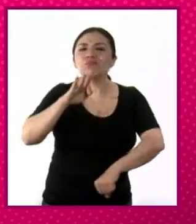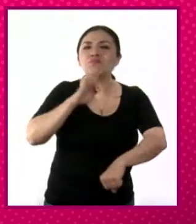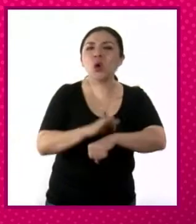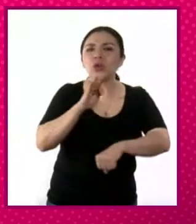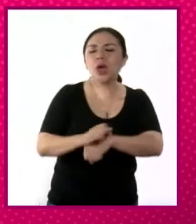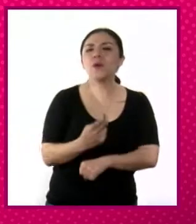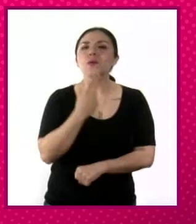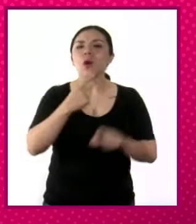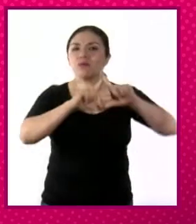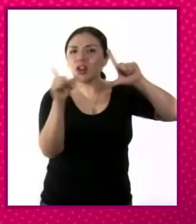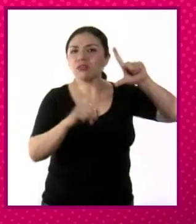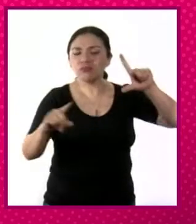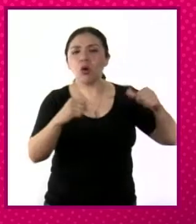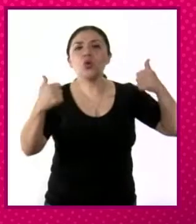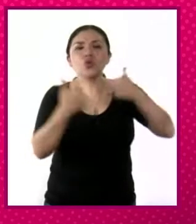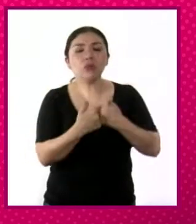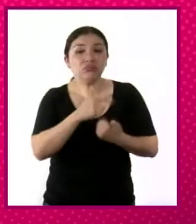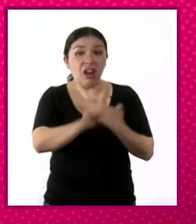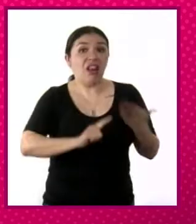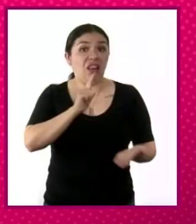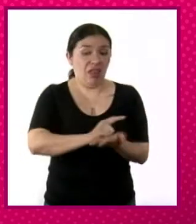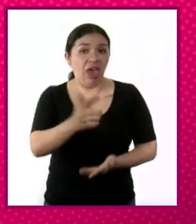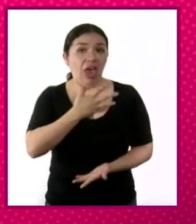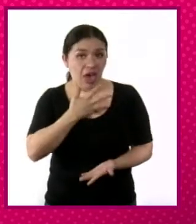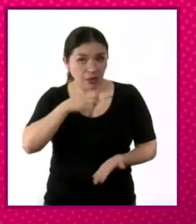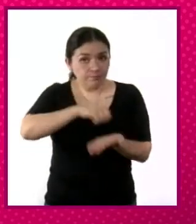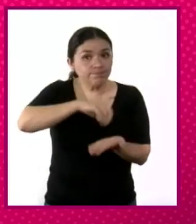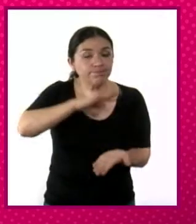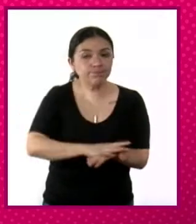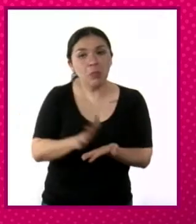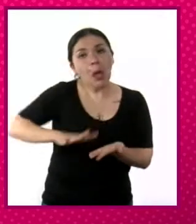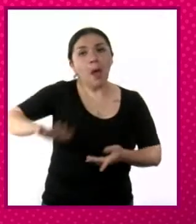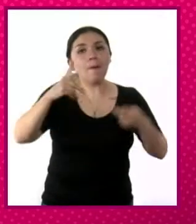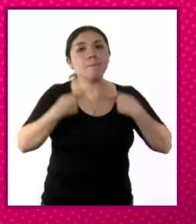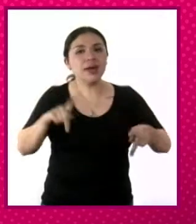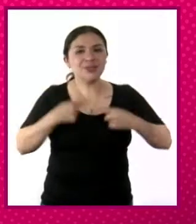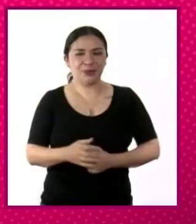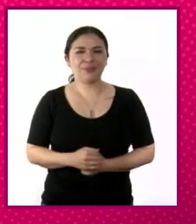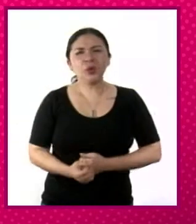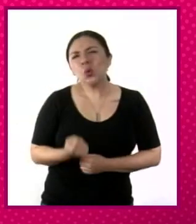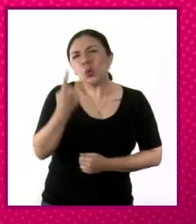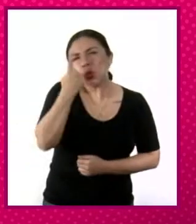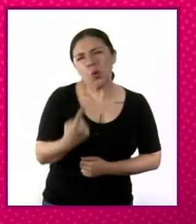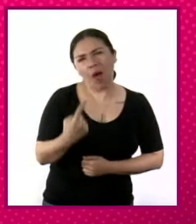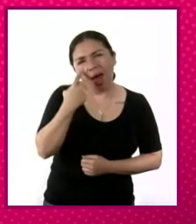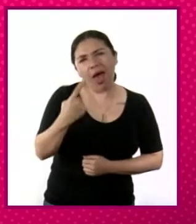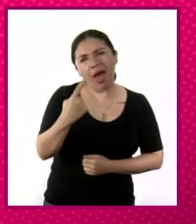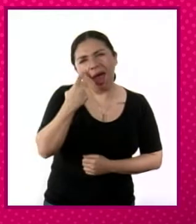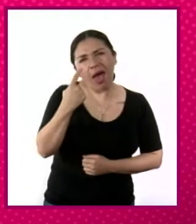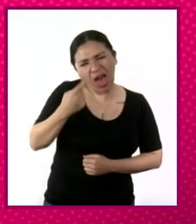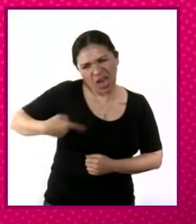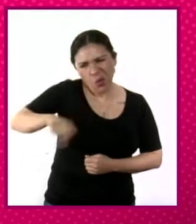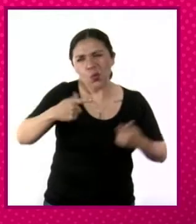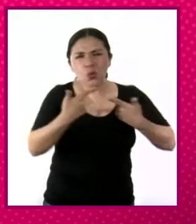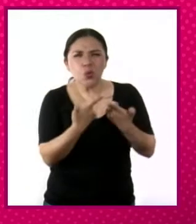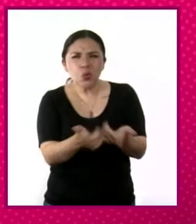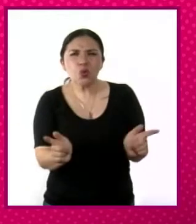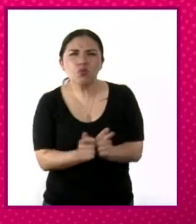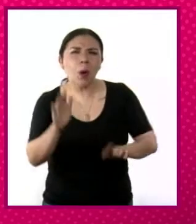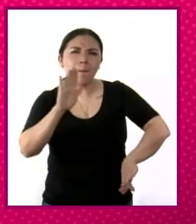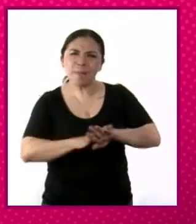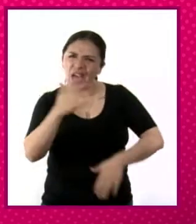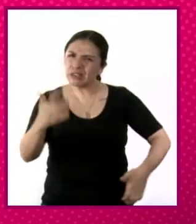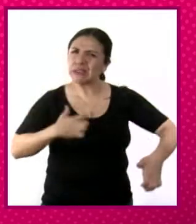ampliamente legitimado porque contó con el apoyo popular. Uno de los reclamos de estos grupos revolucionarios